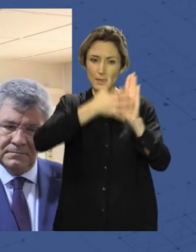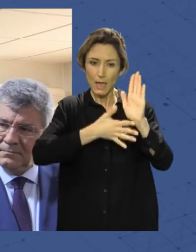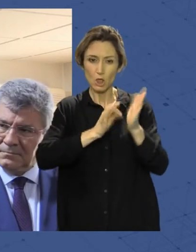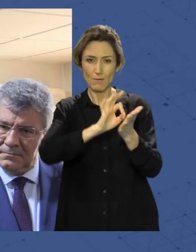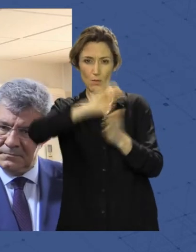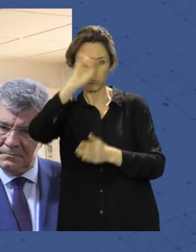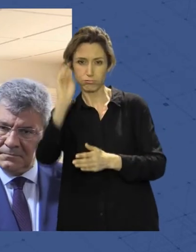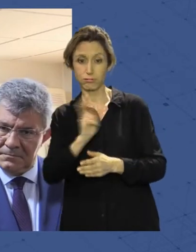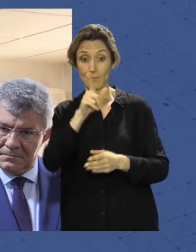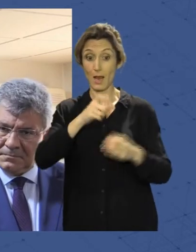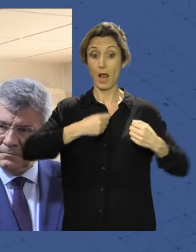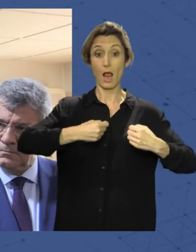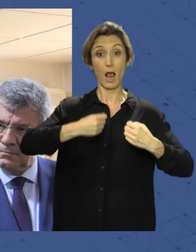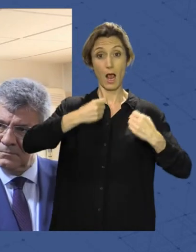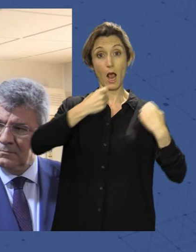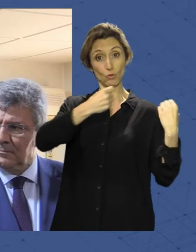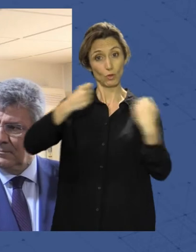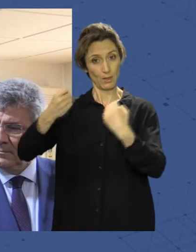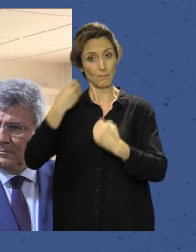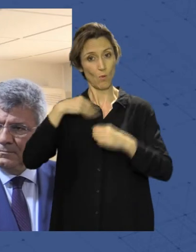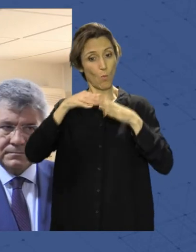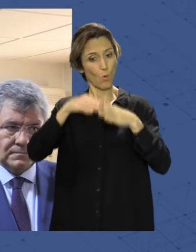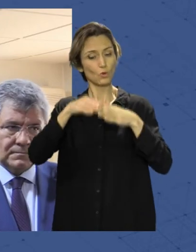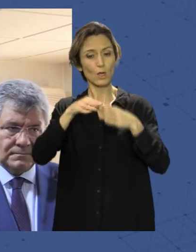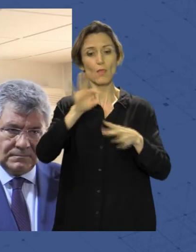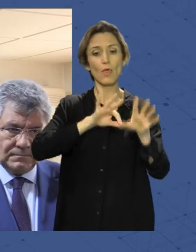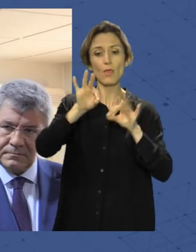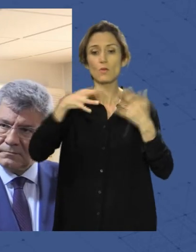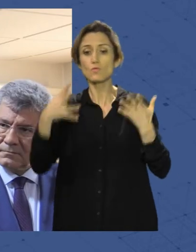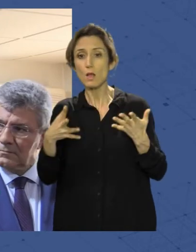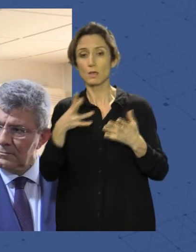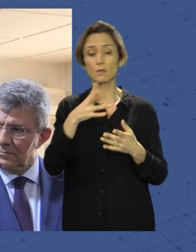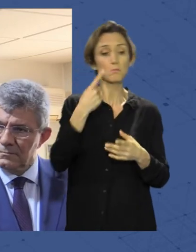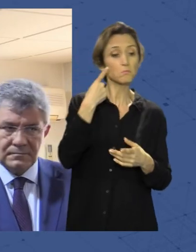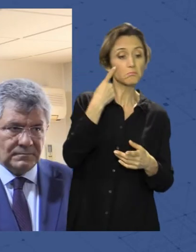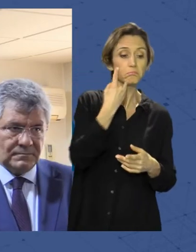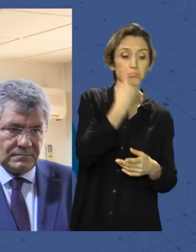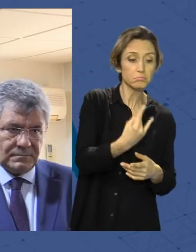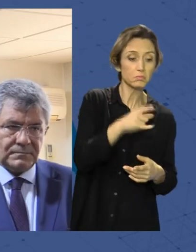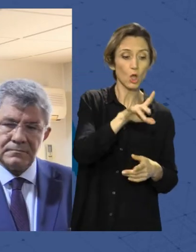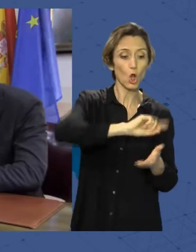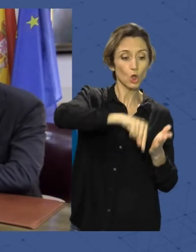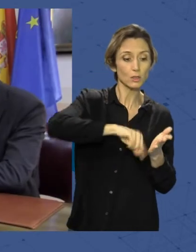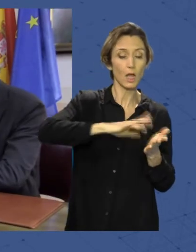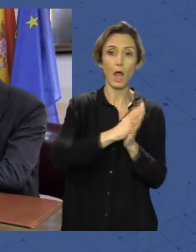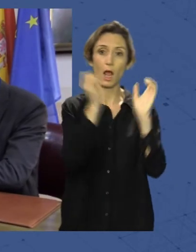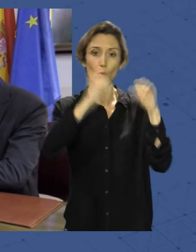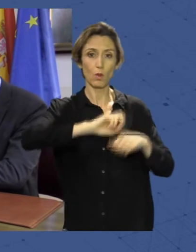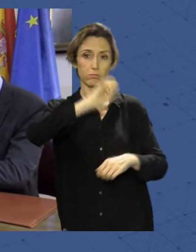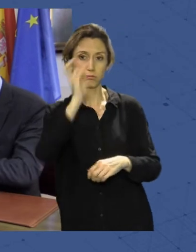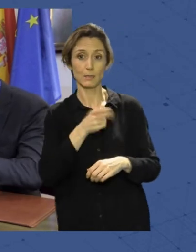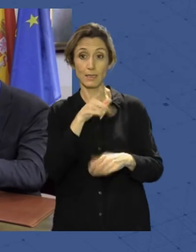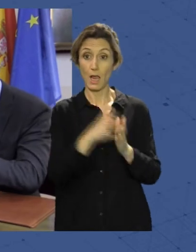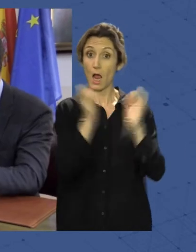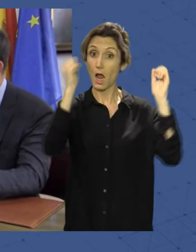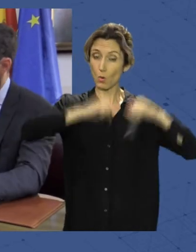prestar y las autoridades portuarias deciden cuáles les son atractivos y lo contratan mediante esos acuerdos. Este acuerdo